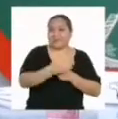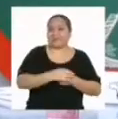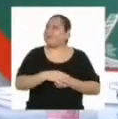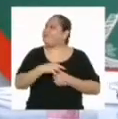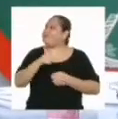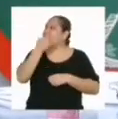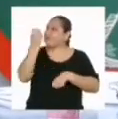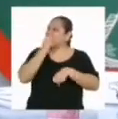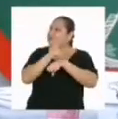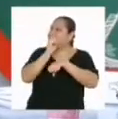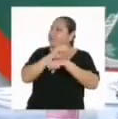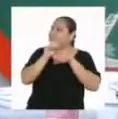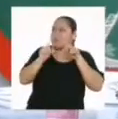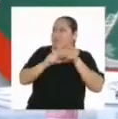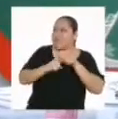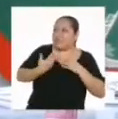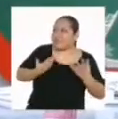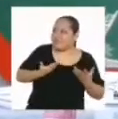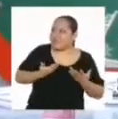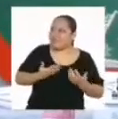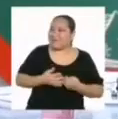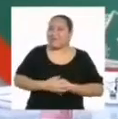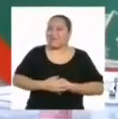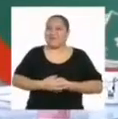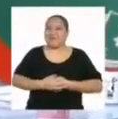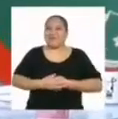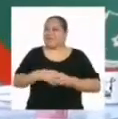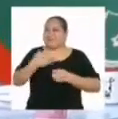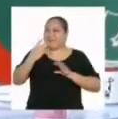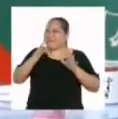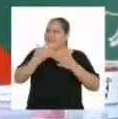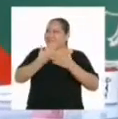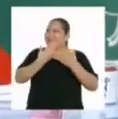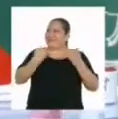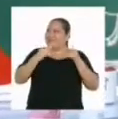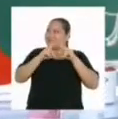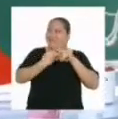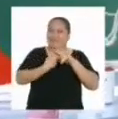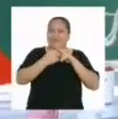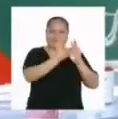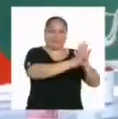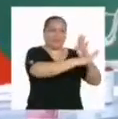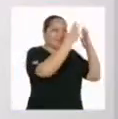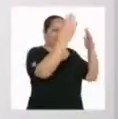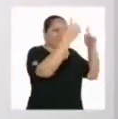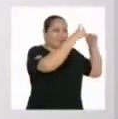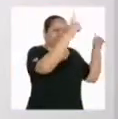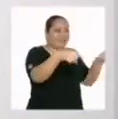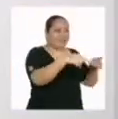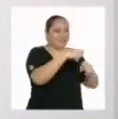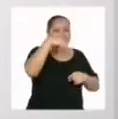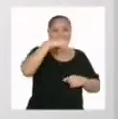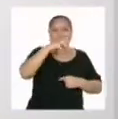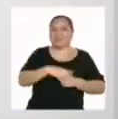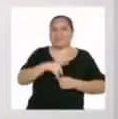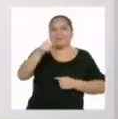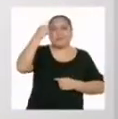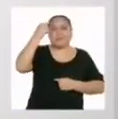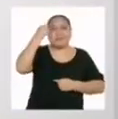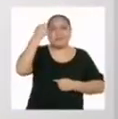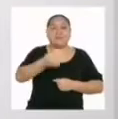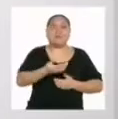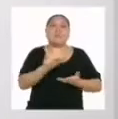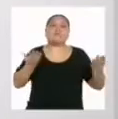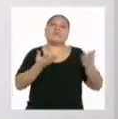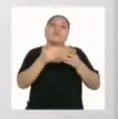¿Algún consejo antes de salir a la cancha, profesora? Perdón, antes de empezar con nuestros periódicos murales. Entonces, piensa bien